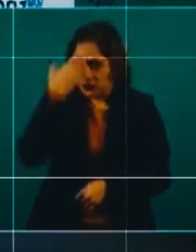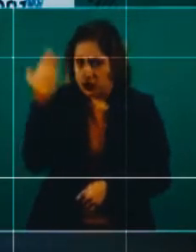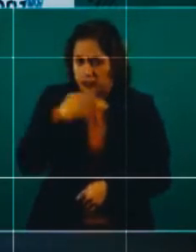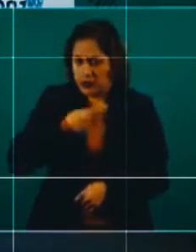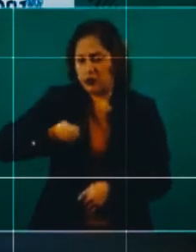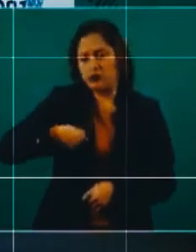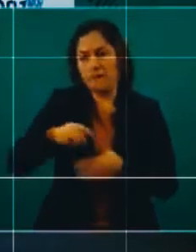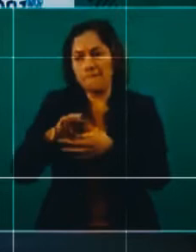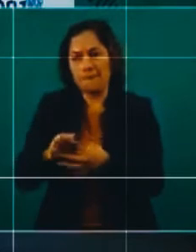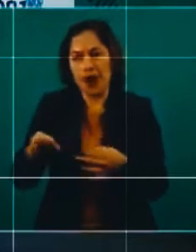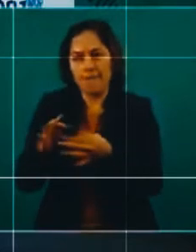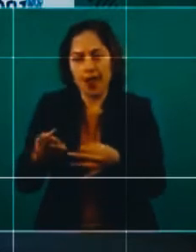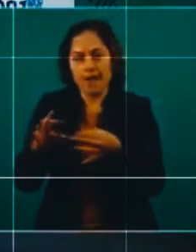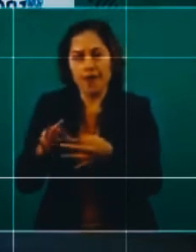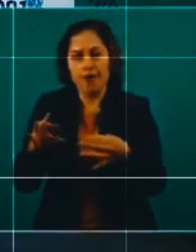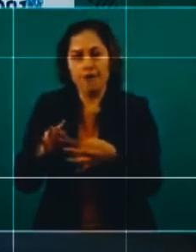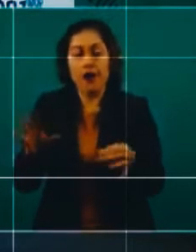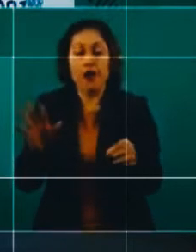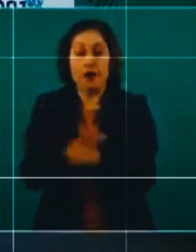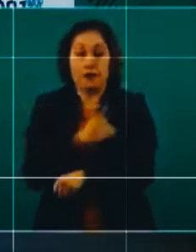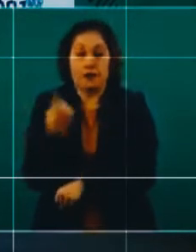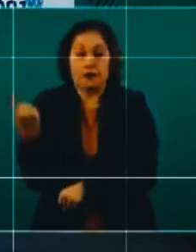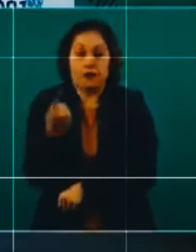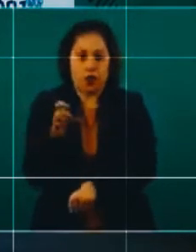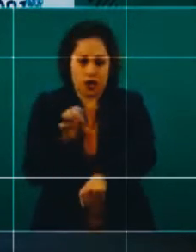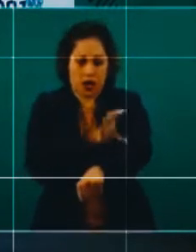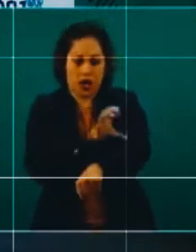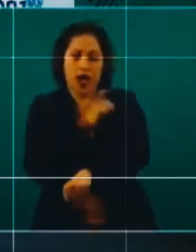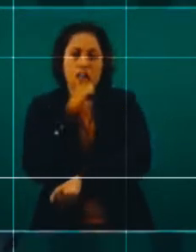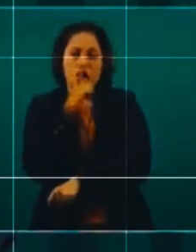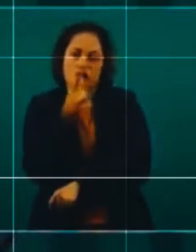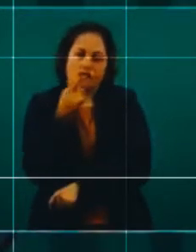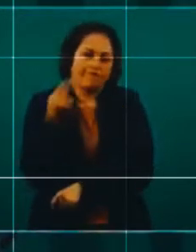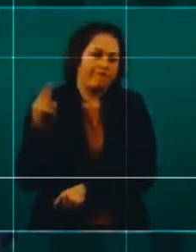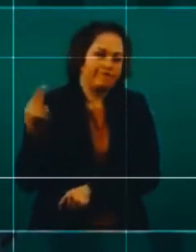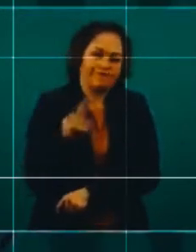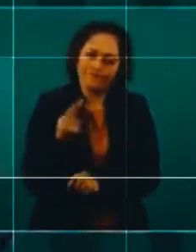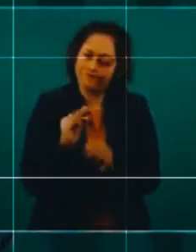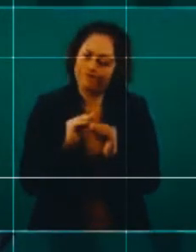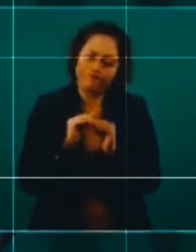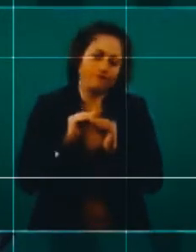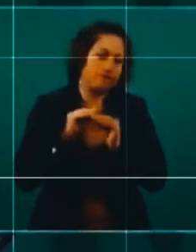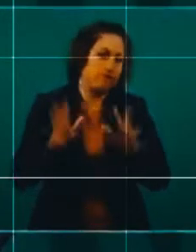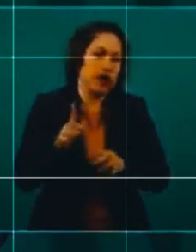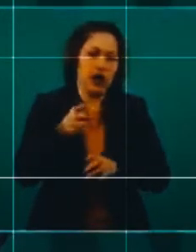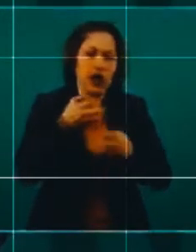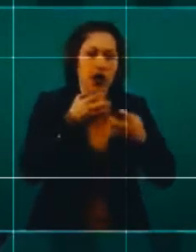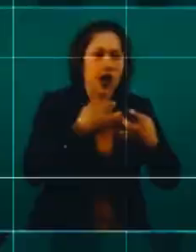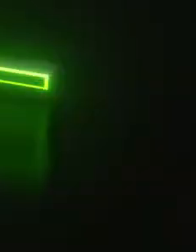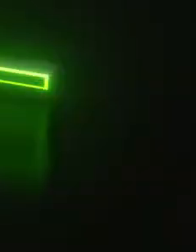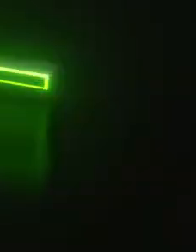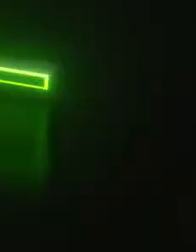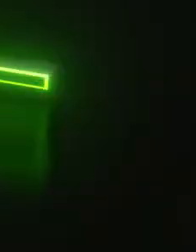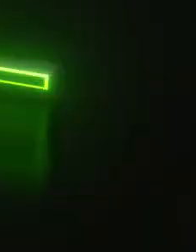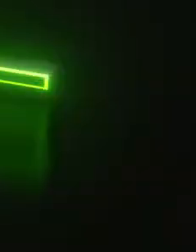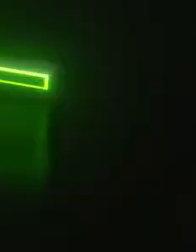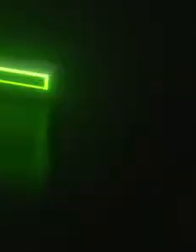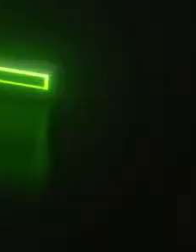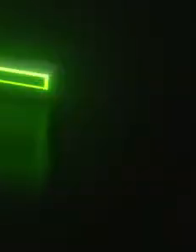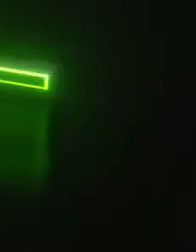porque mantener el fluido eléctrico puede mantener la vida del país, económica, social, domiciliaria. Gracias.